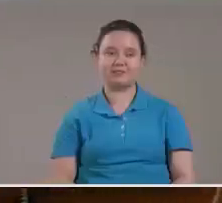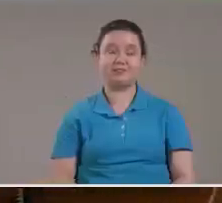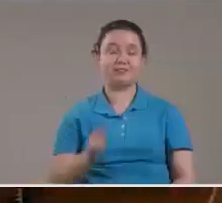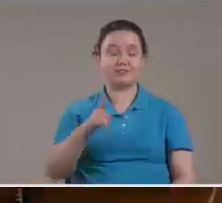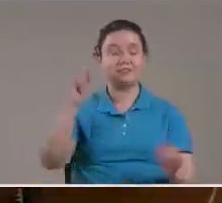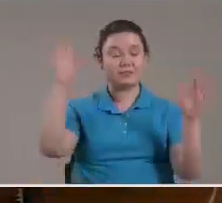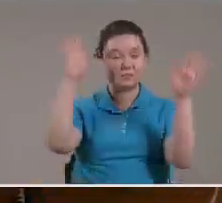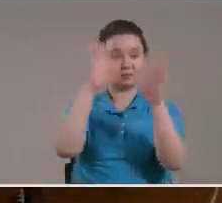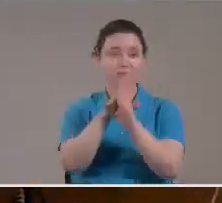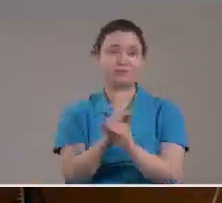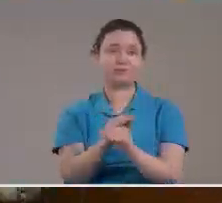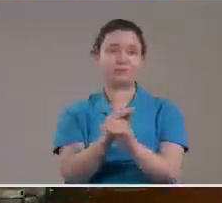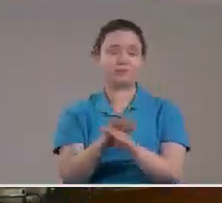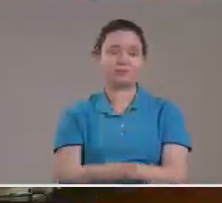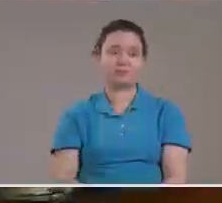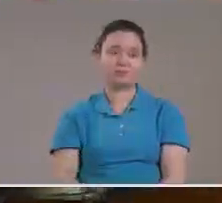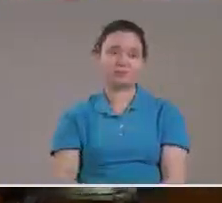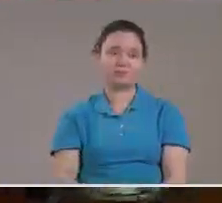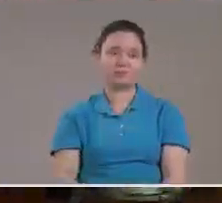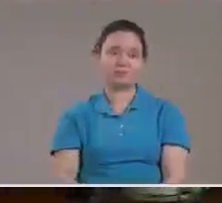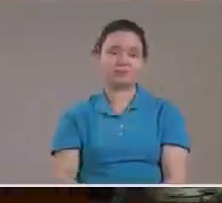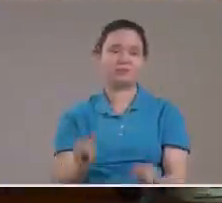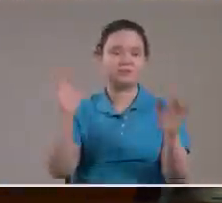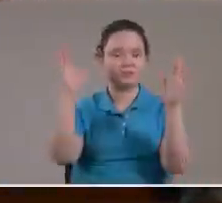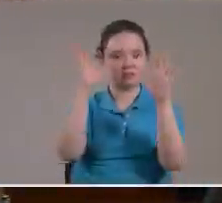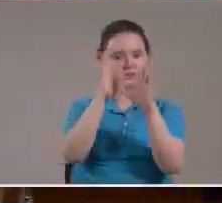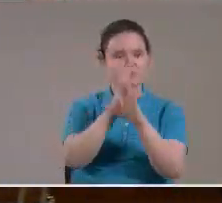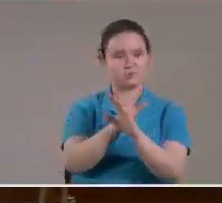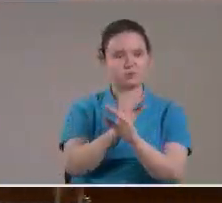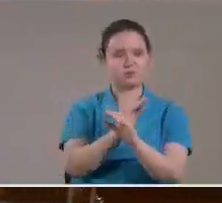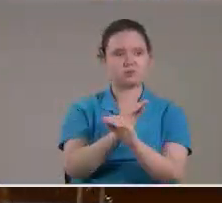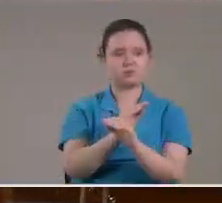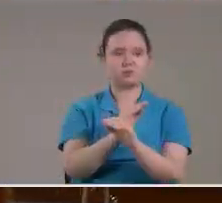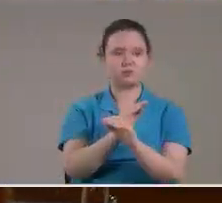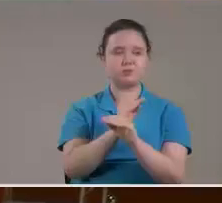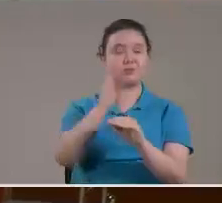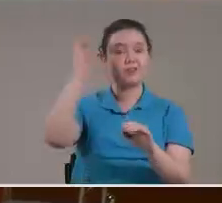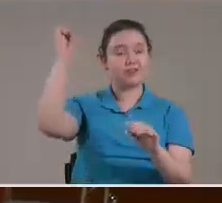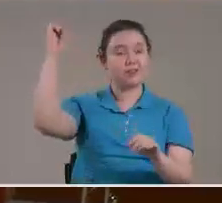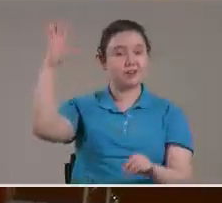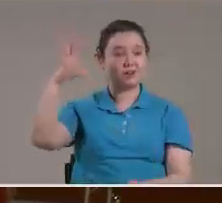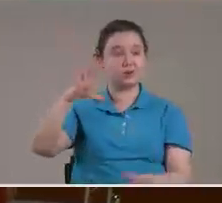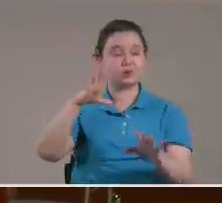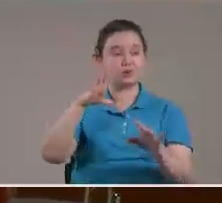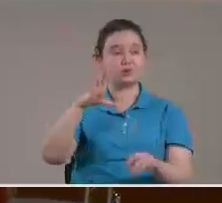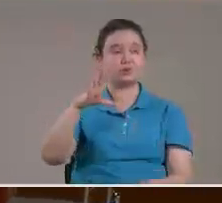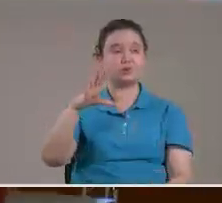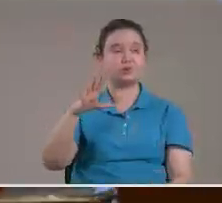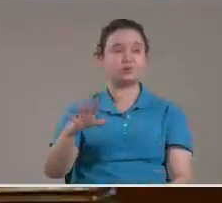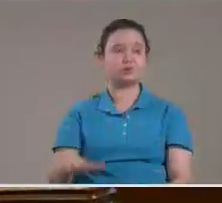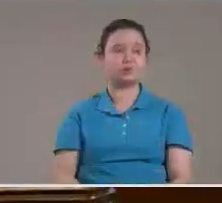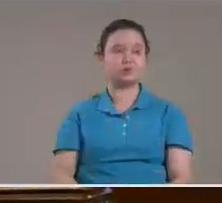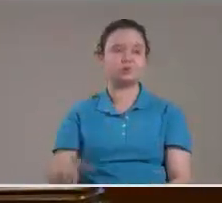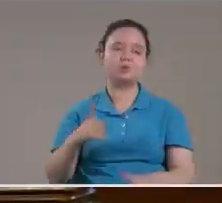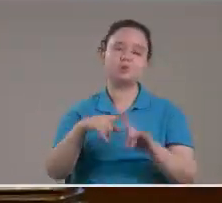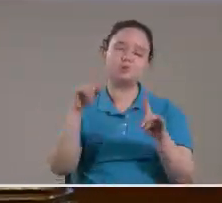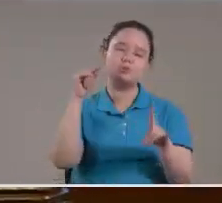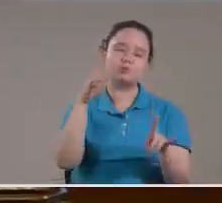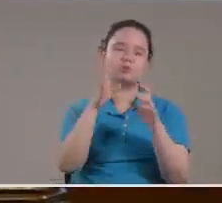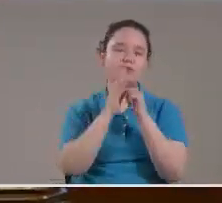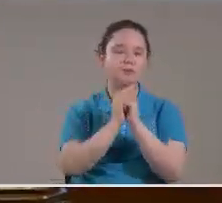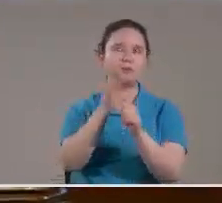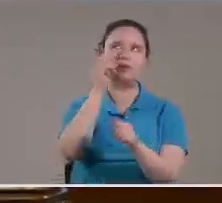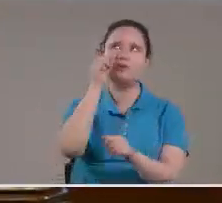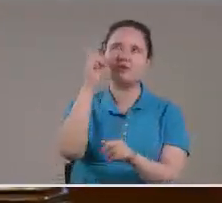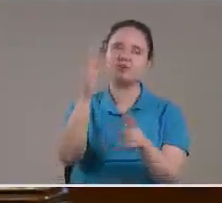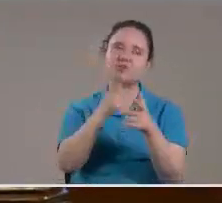Se oscureció Se ha oscurecido La luz Por eso yo le ruego